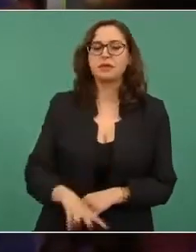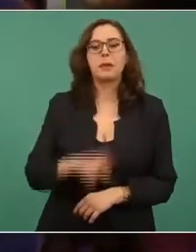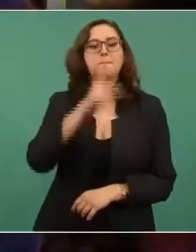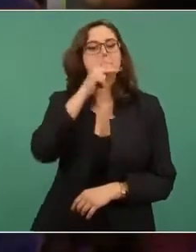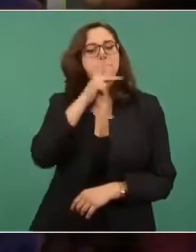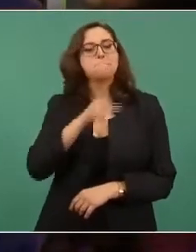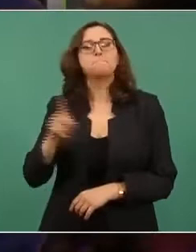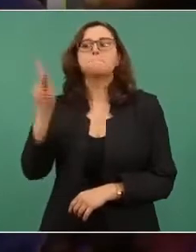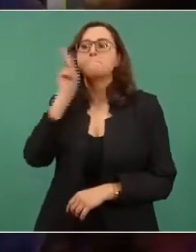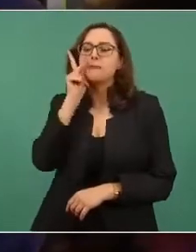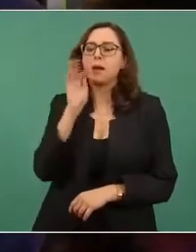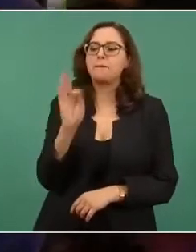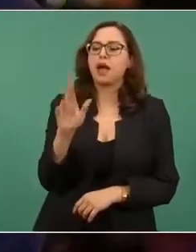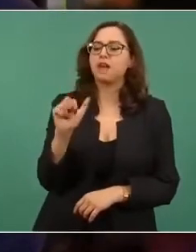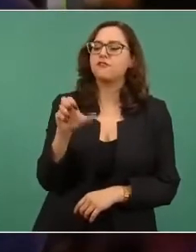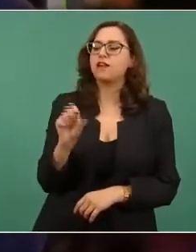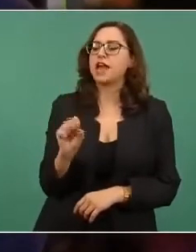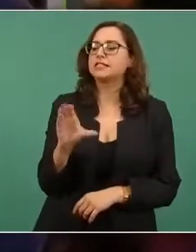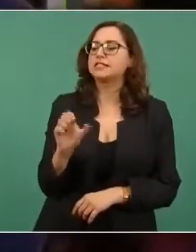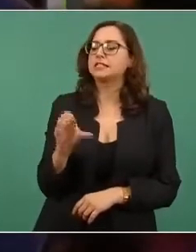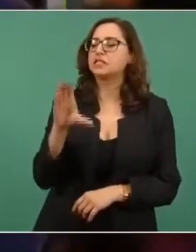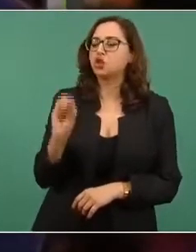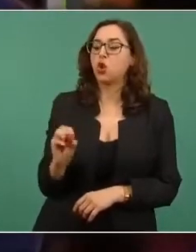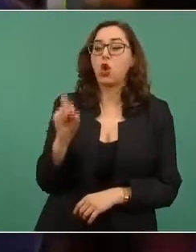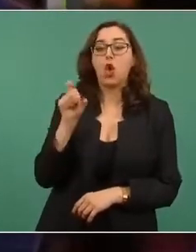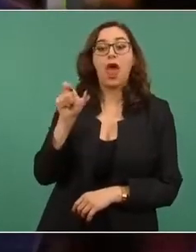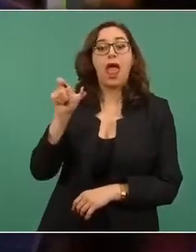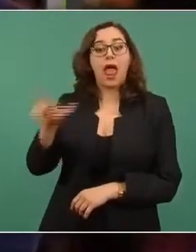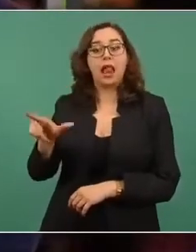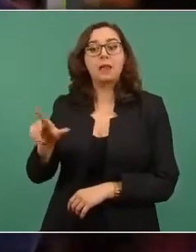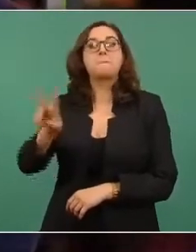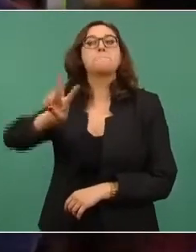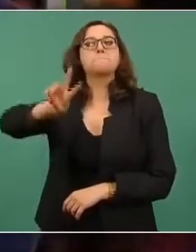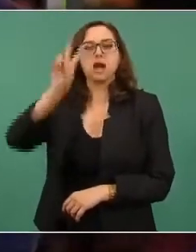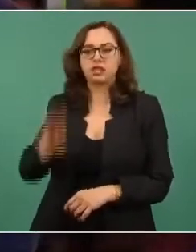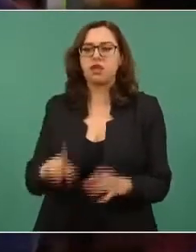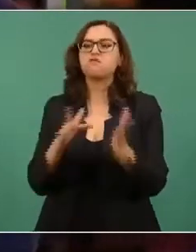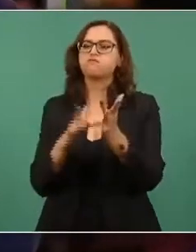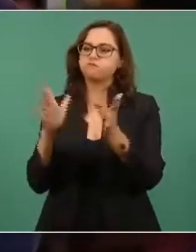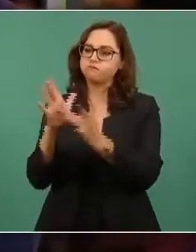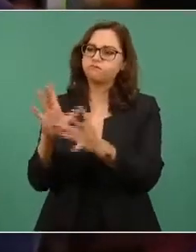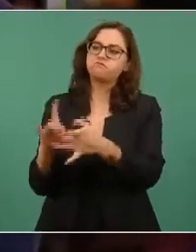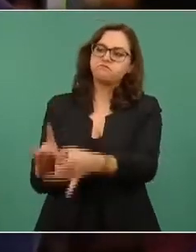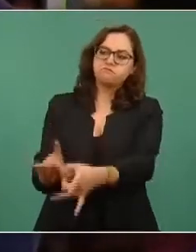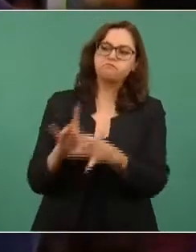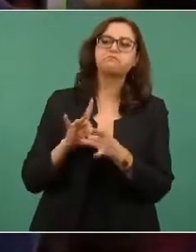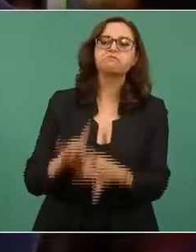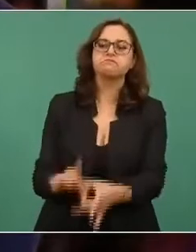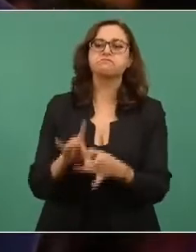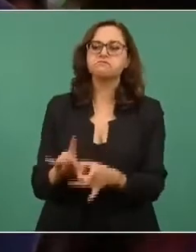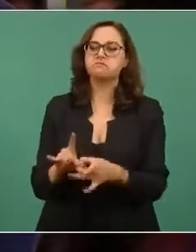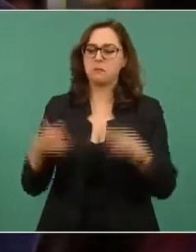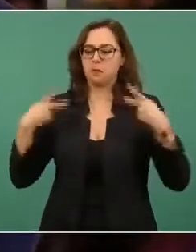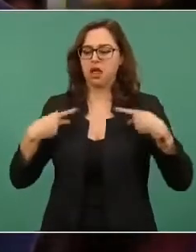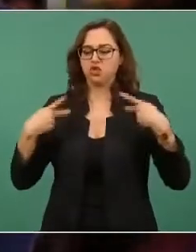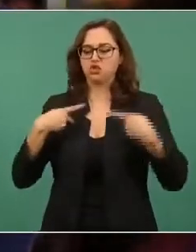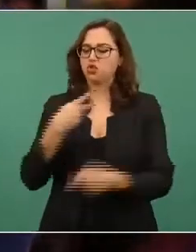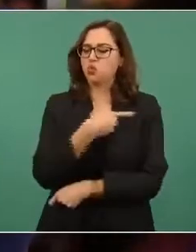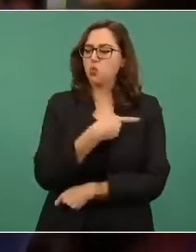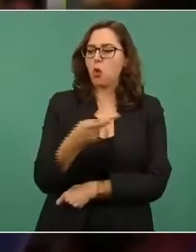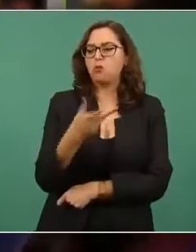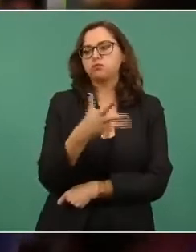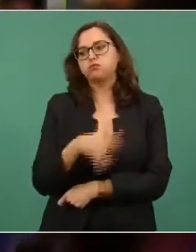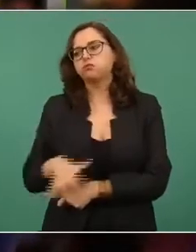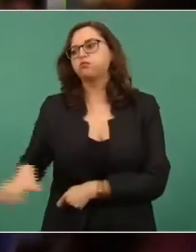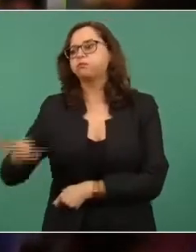cristiano, un defensor de los pobres. Con motivo de esta